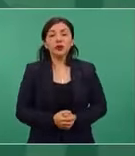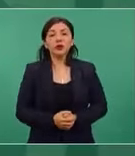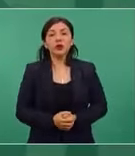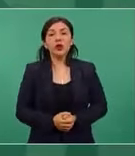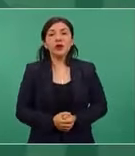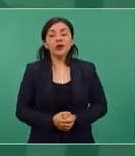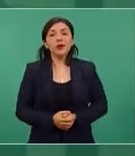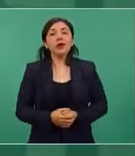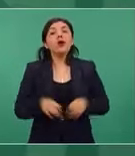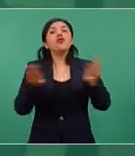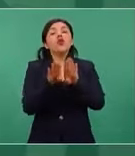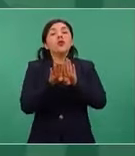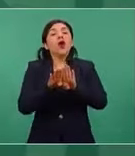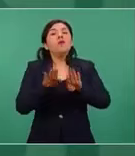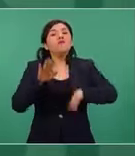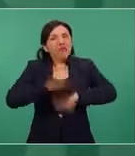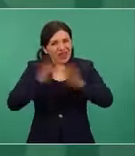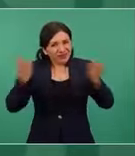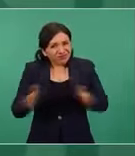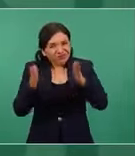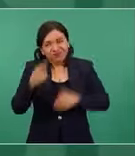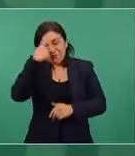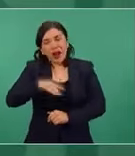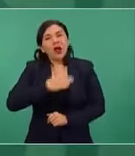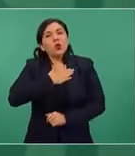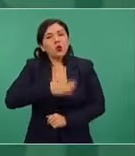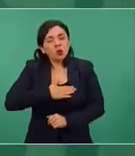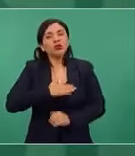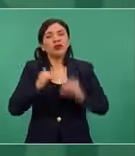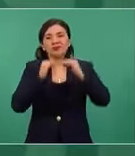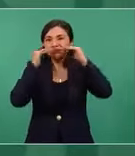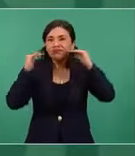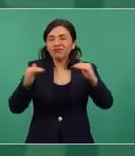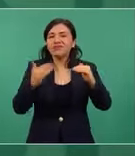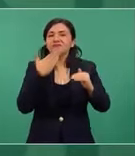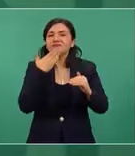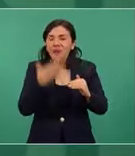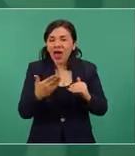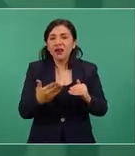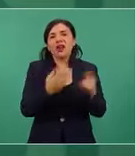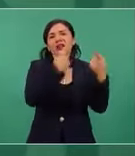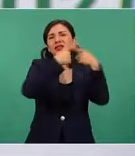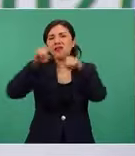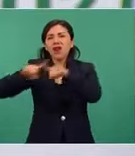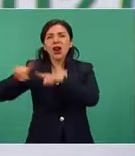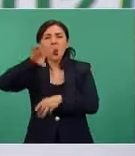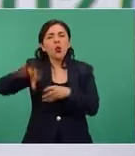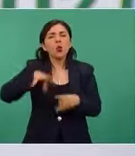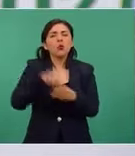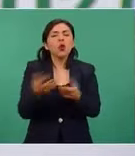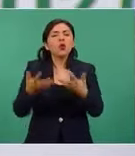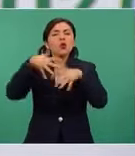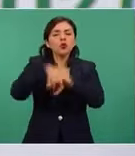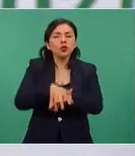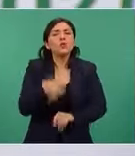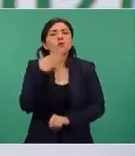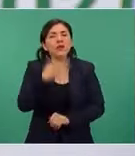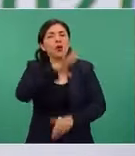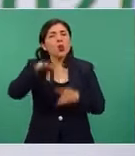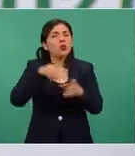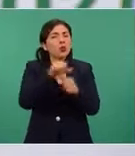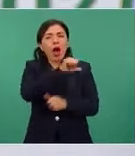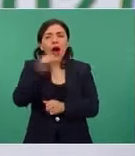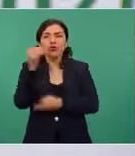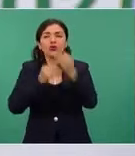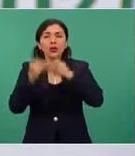Cómo promover la justicia, la equidad, la diversidad y la inclusión, que se incluya a todas